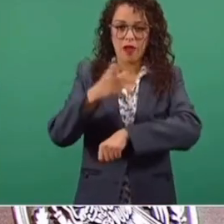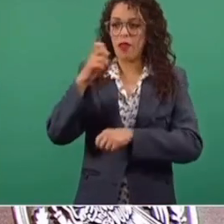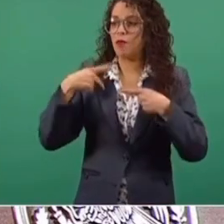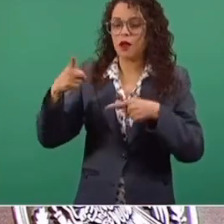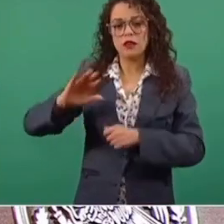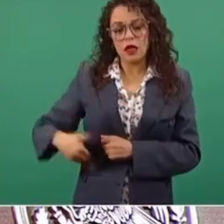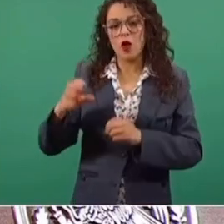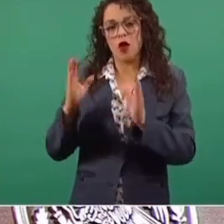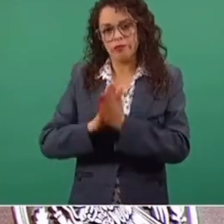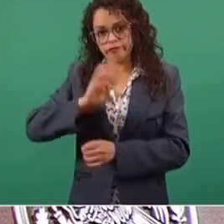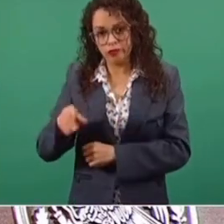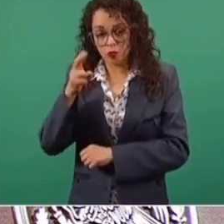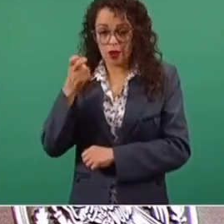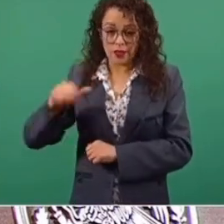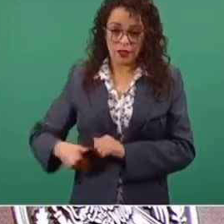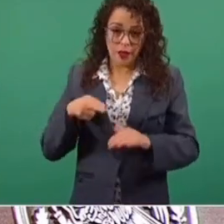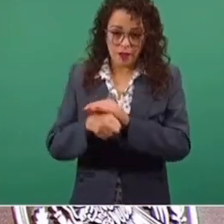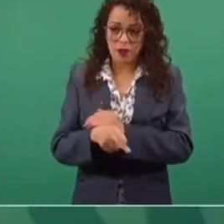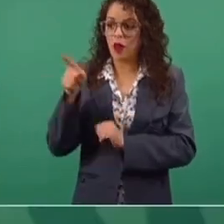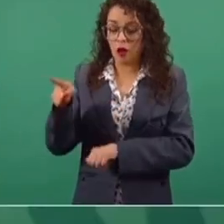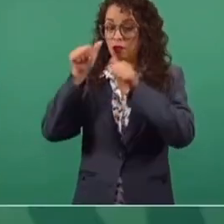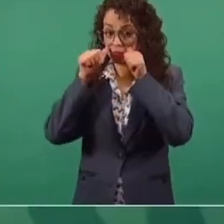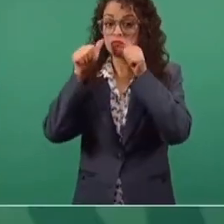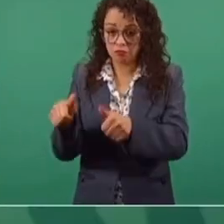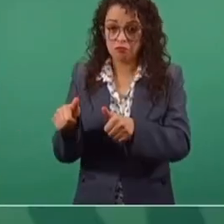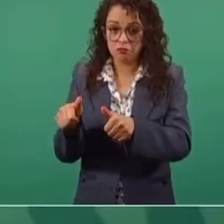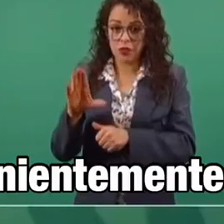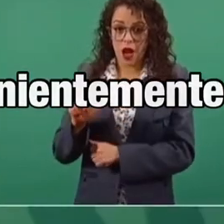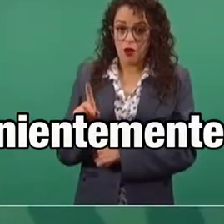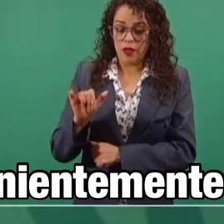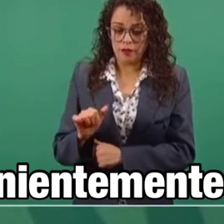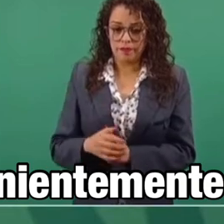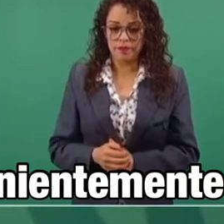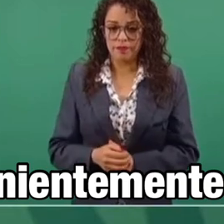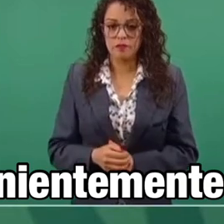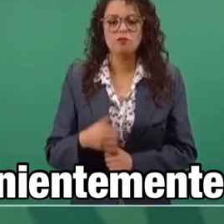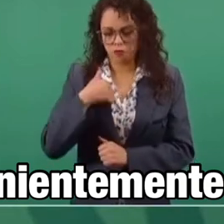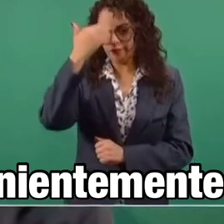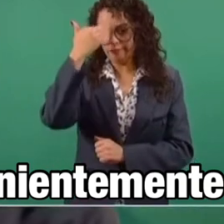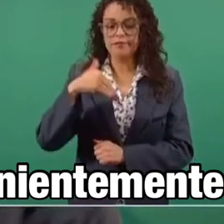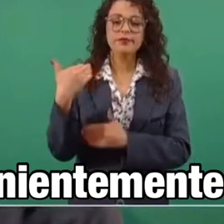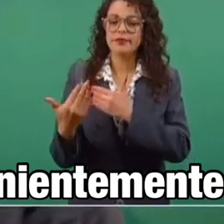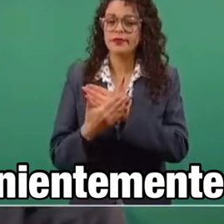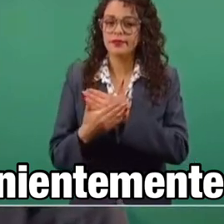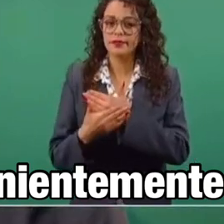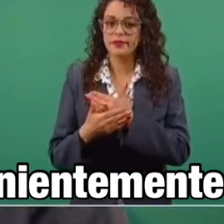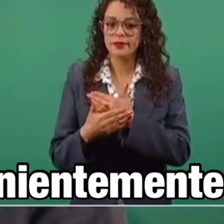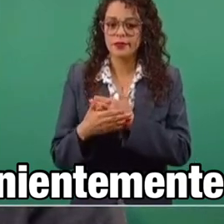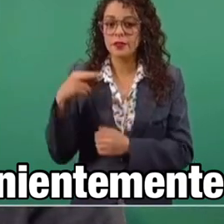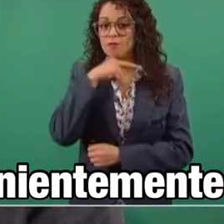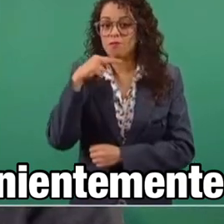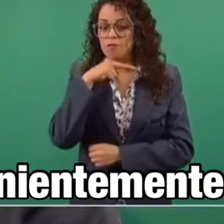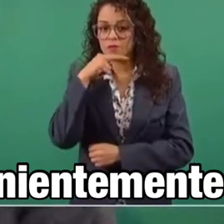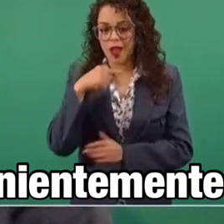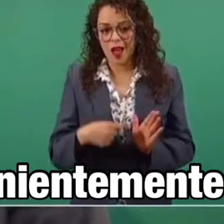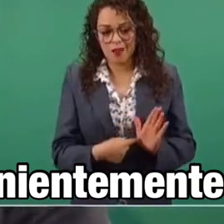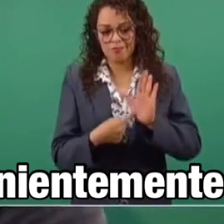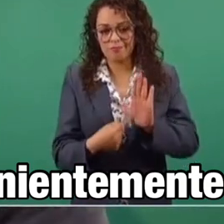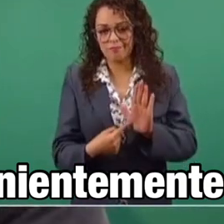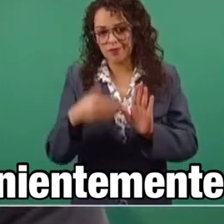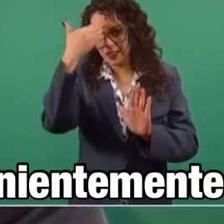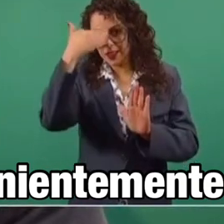personalmente los está atendiendo y estoy seguro que pronto vamos a tener ya el dictamen para saber